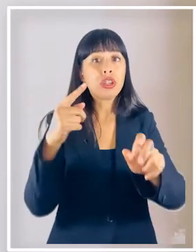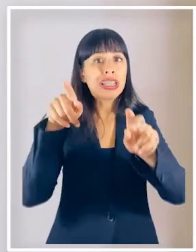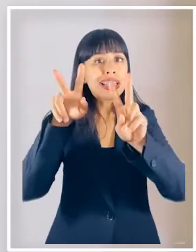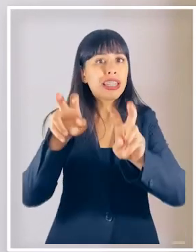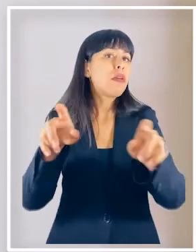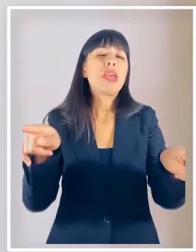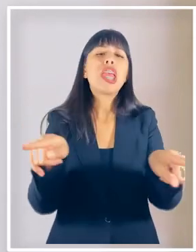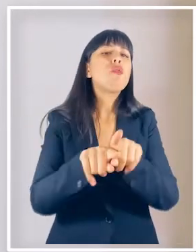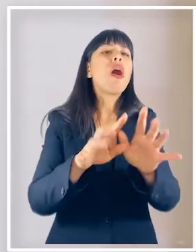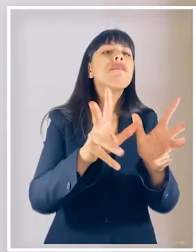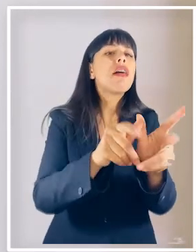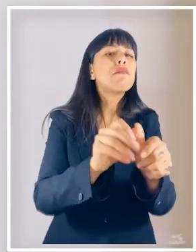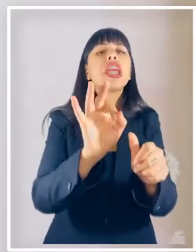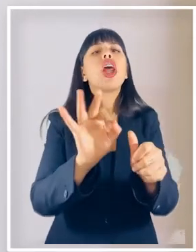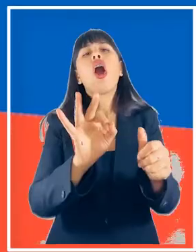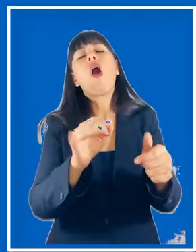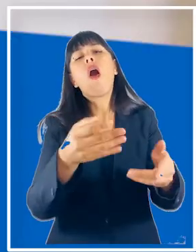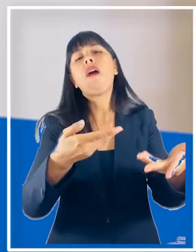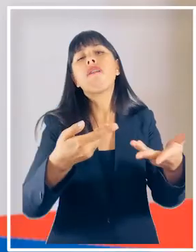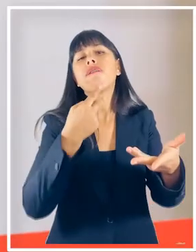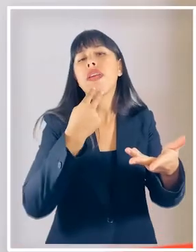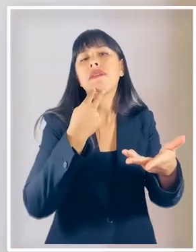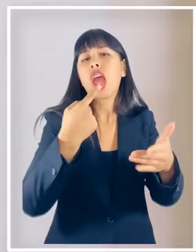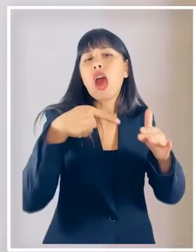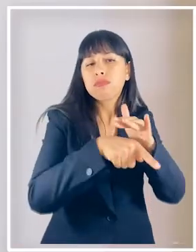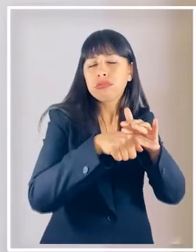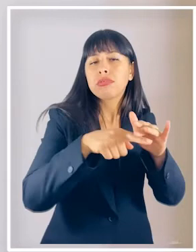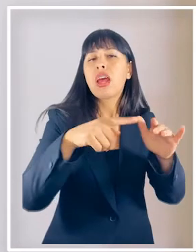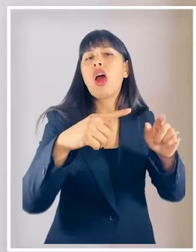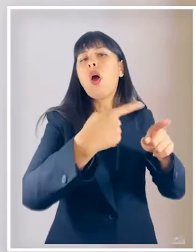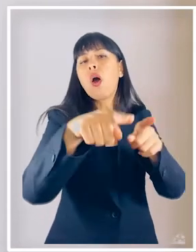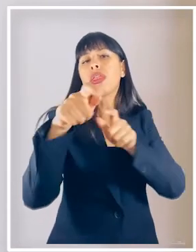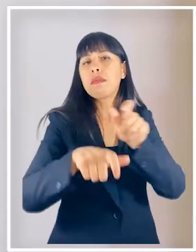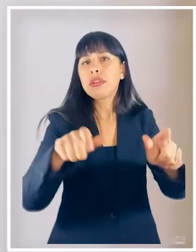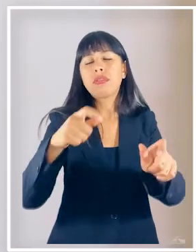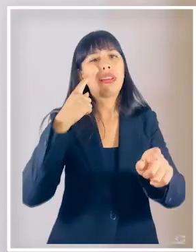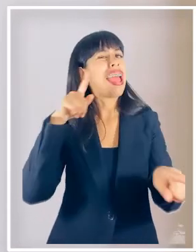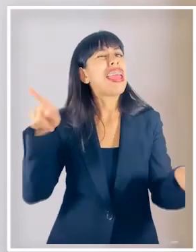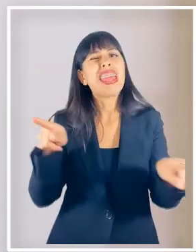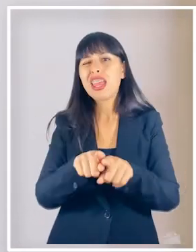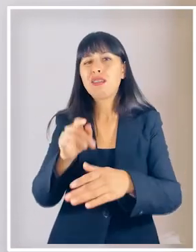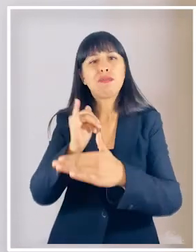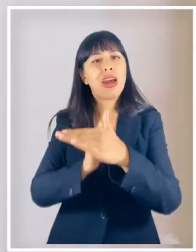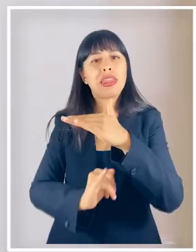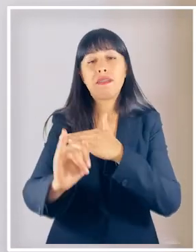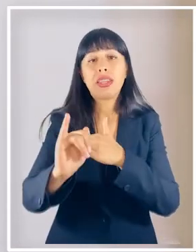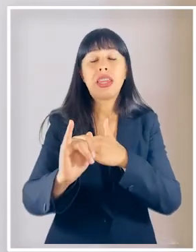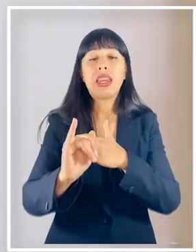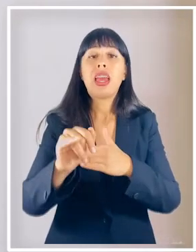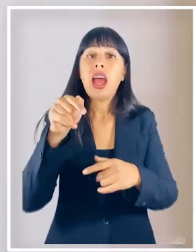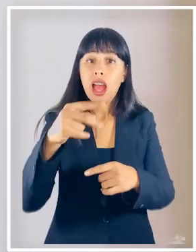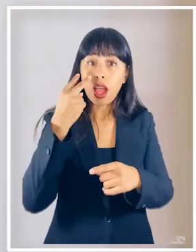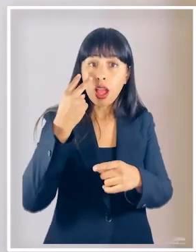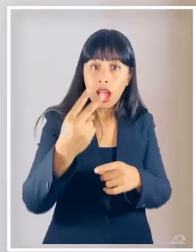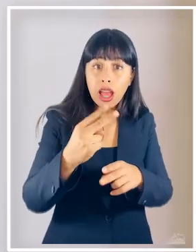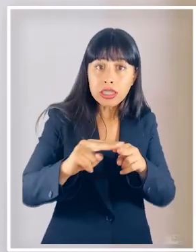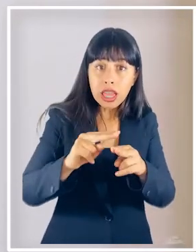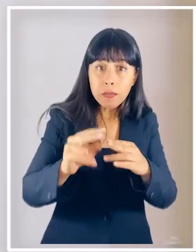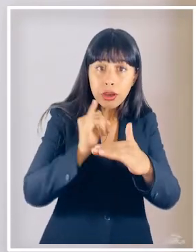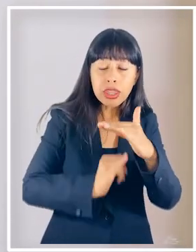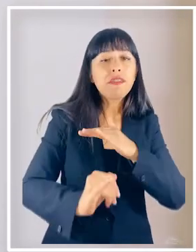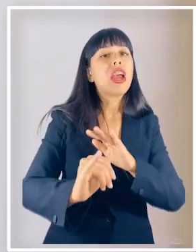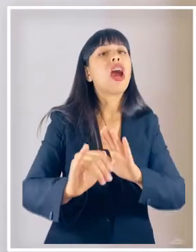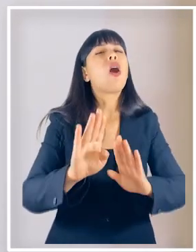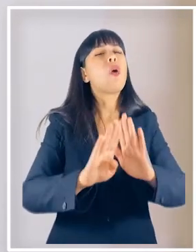viven con familia o con pares cuando intervenimos en soledad con personas mayores debemos hacerlo